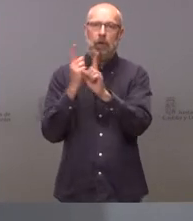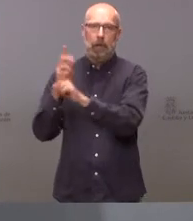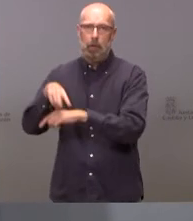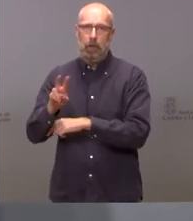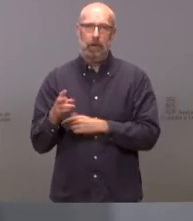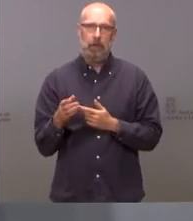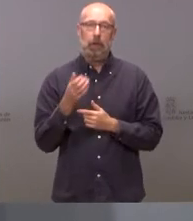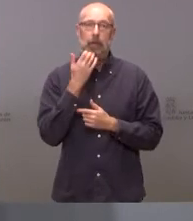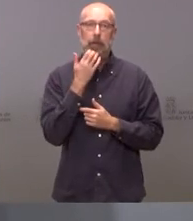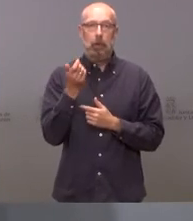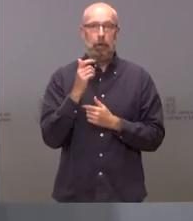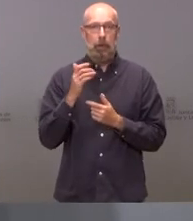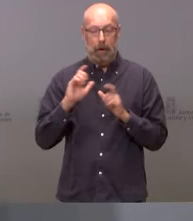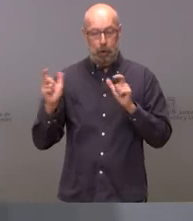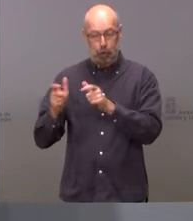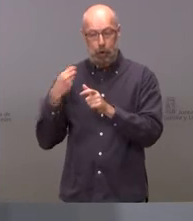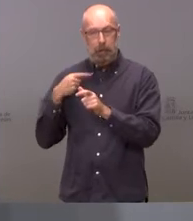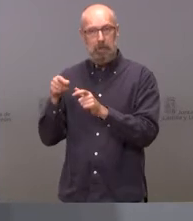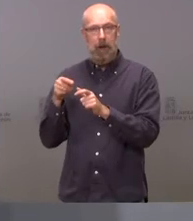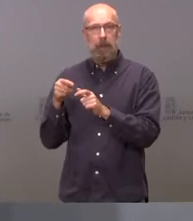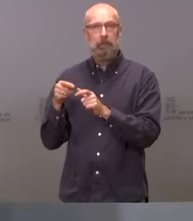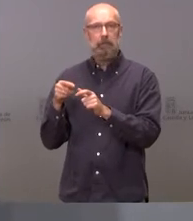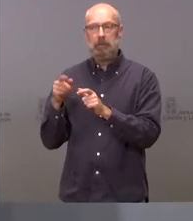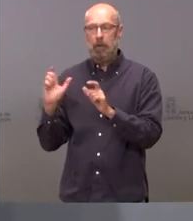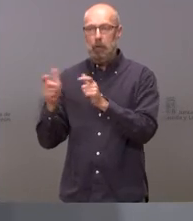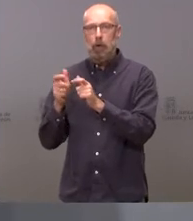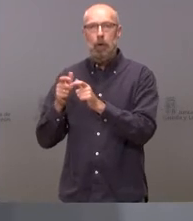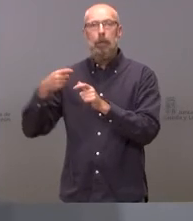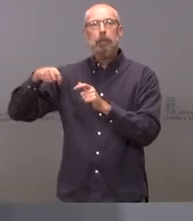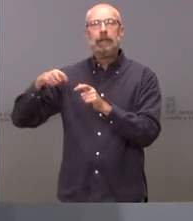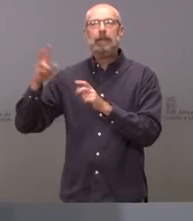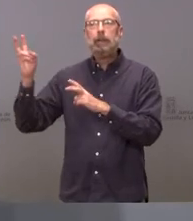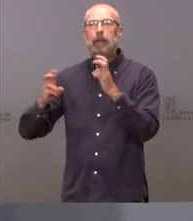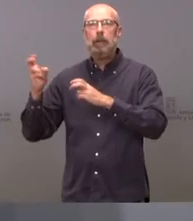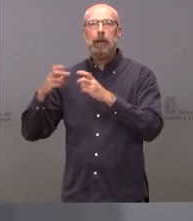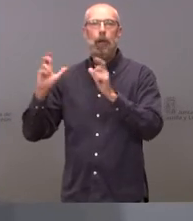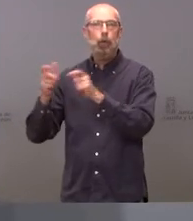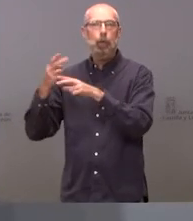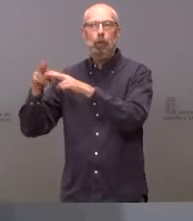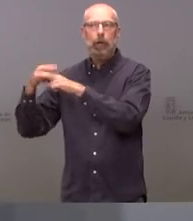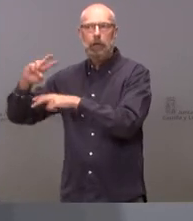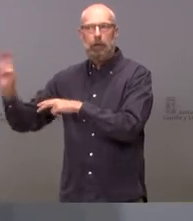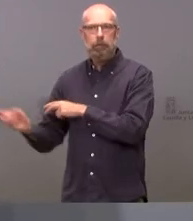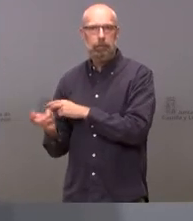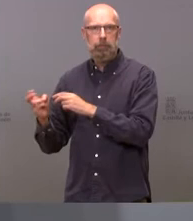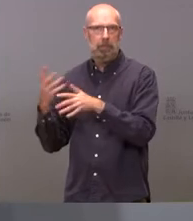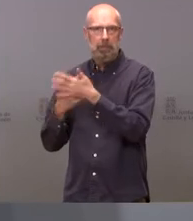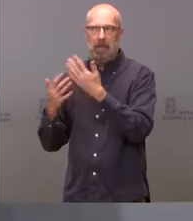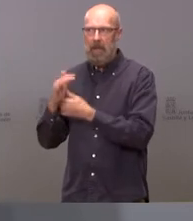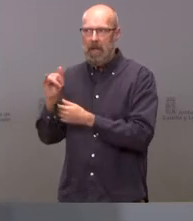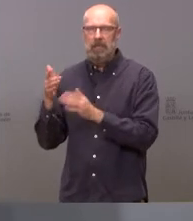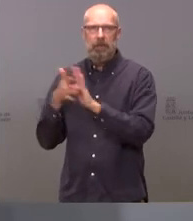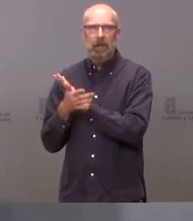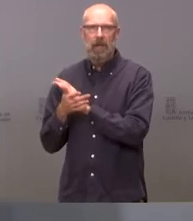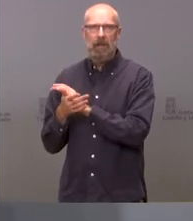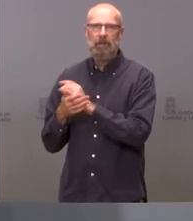gobernadas por distintos partidos políticos por tanto si hay algo de lo que no se puede acusar a esta reunión de presidentes de ninguna de las